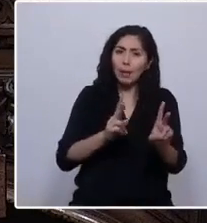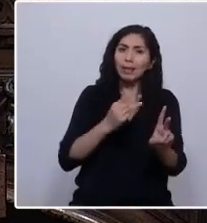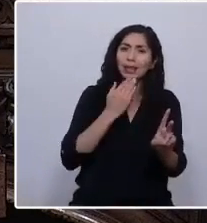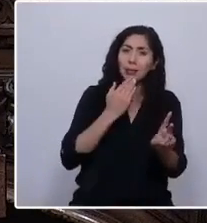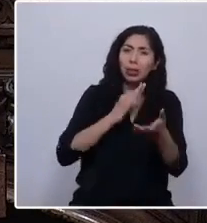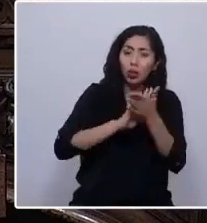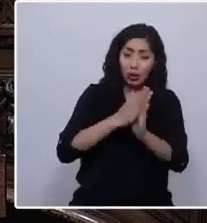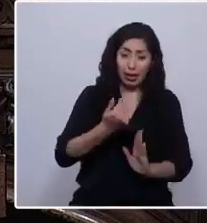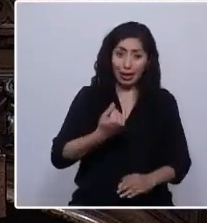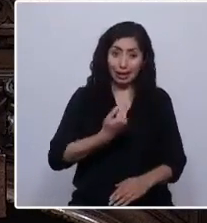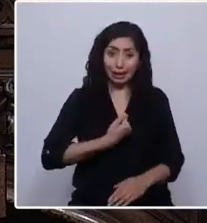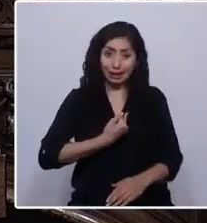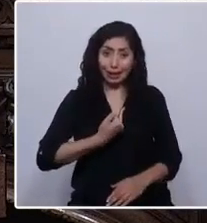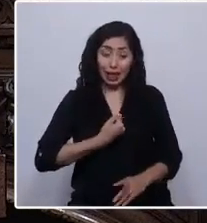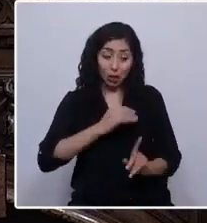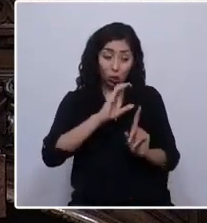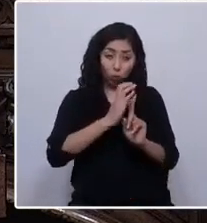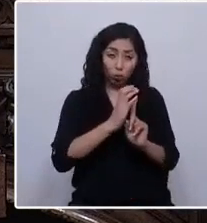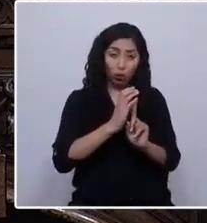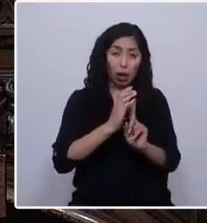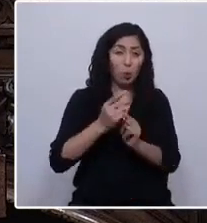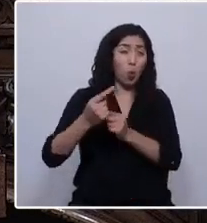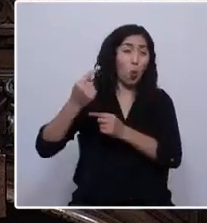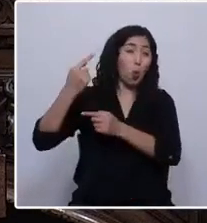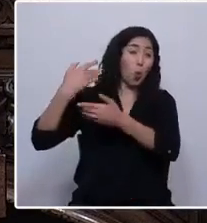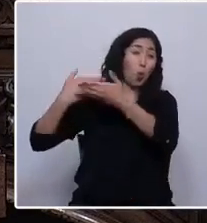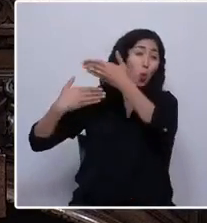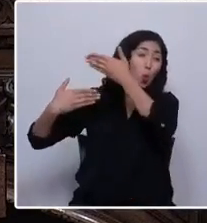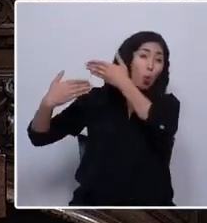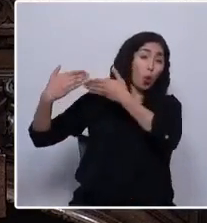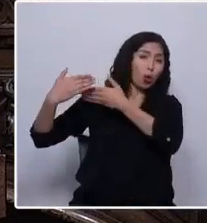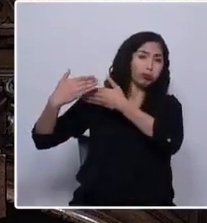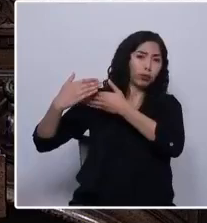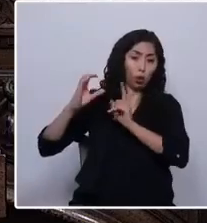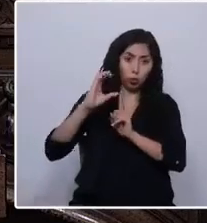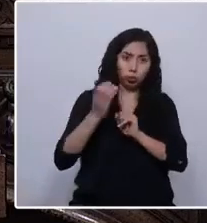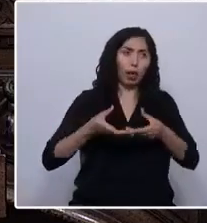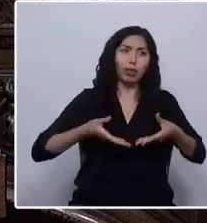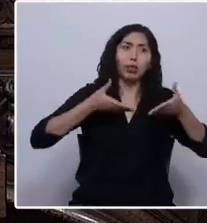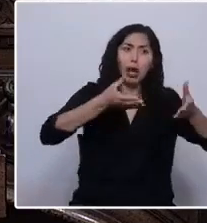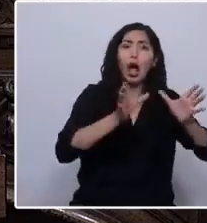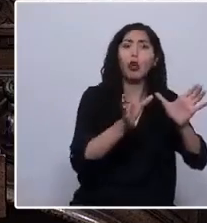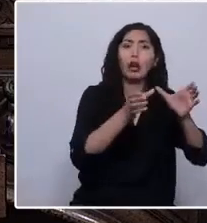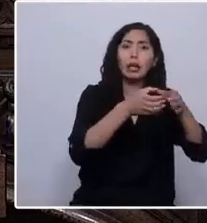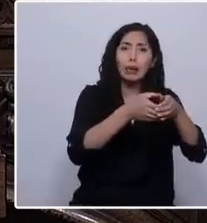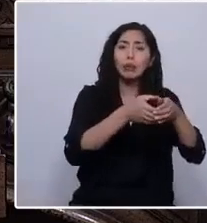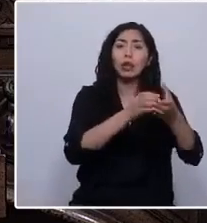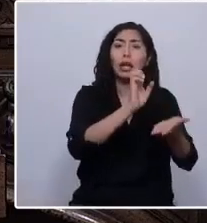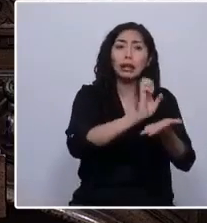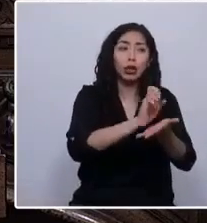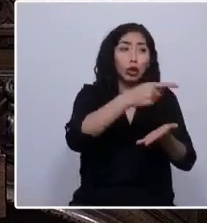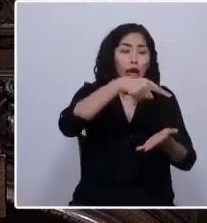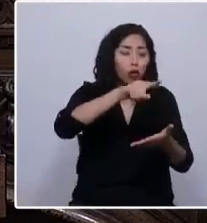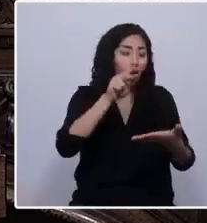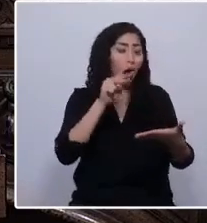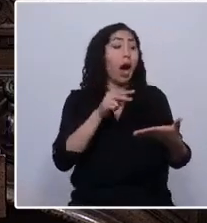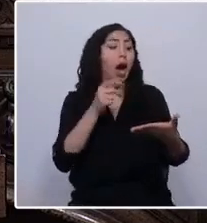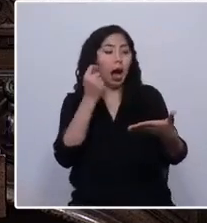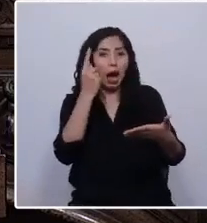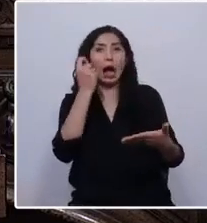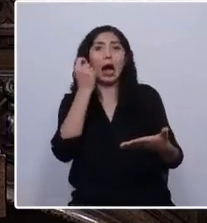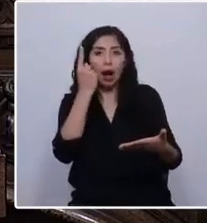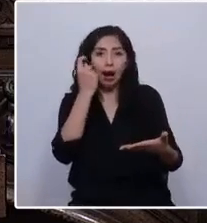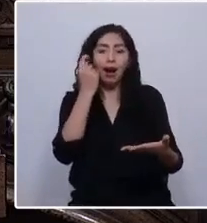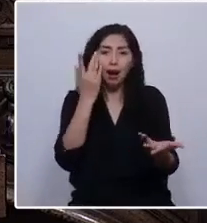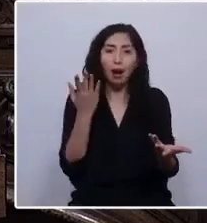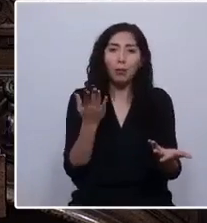identidad, de una cultura milenaria a los organismos del Estado, para que nos comprendan y actúen en conformidad a